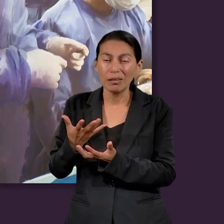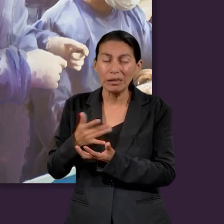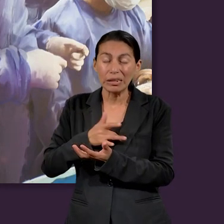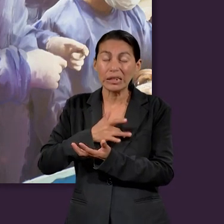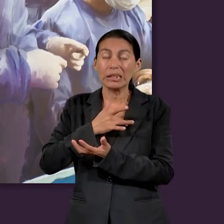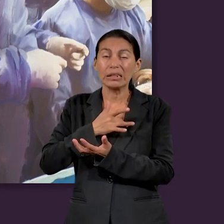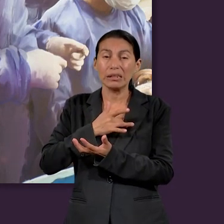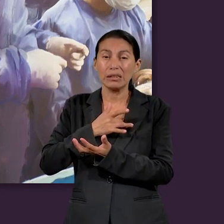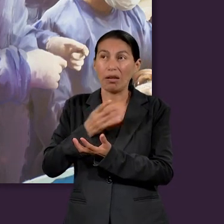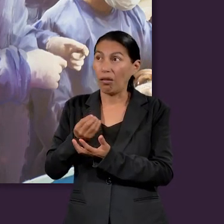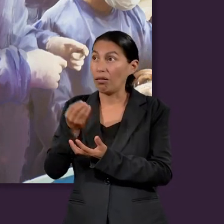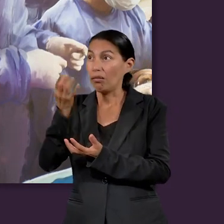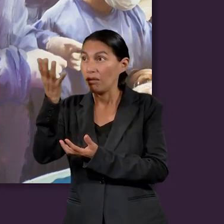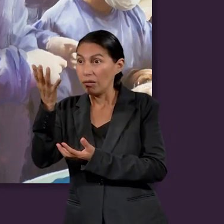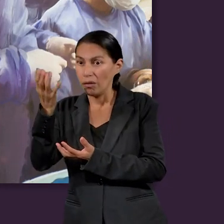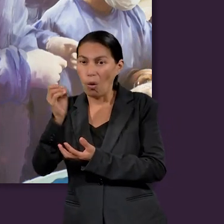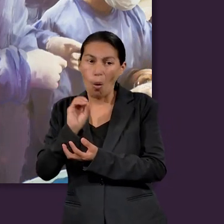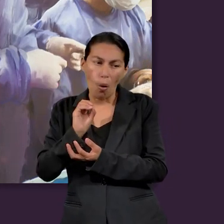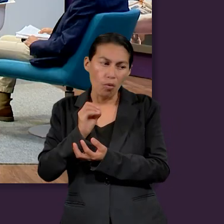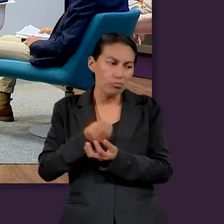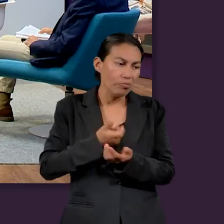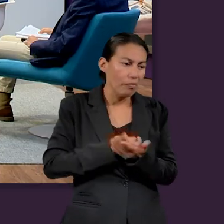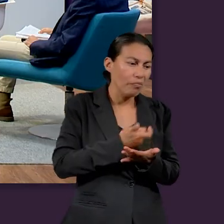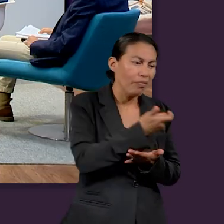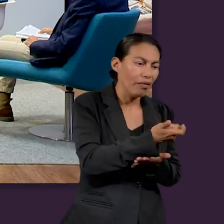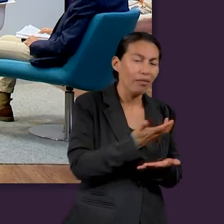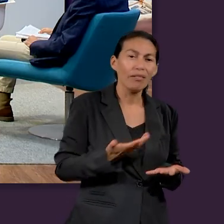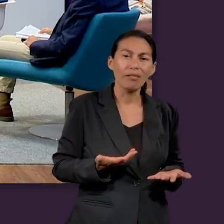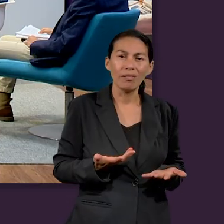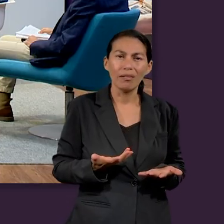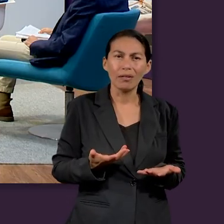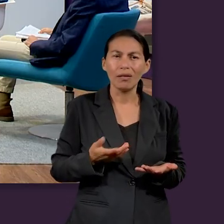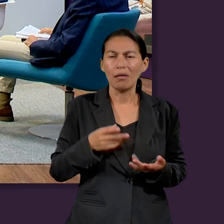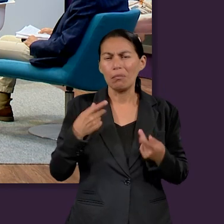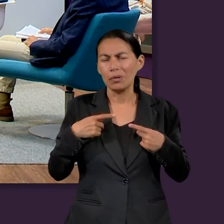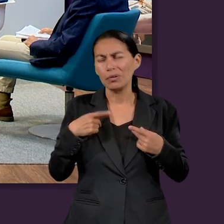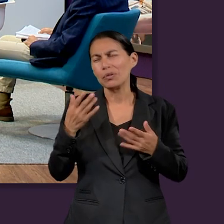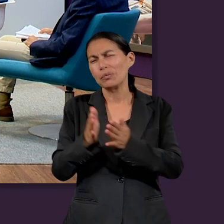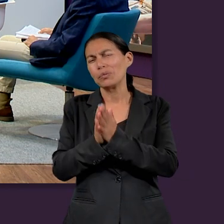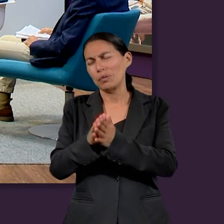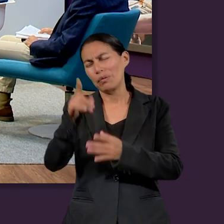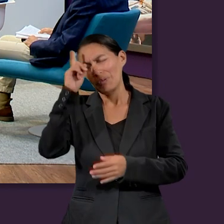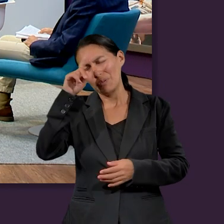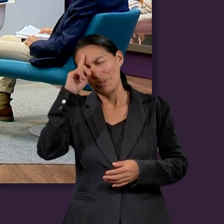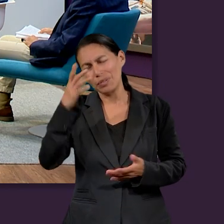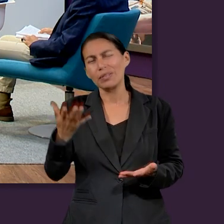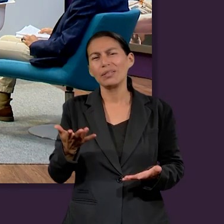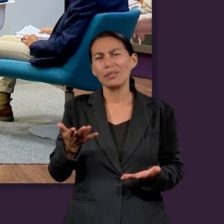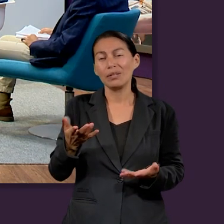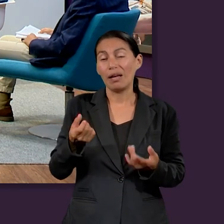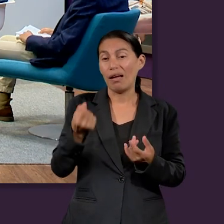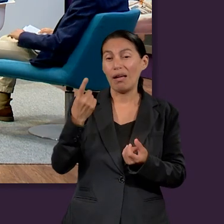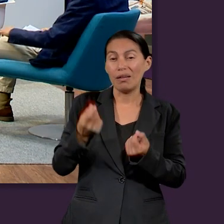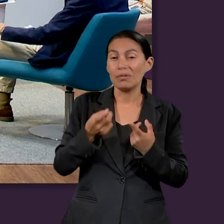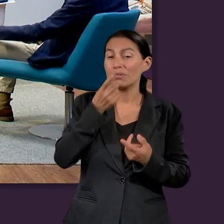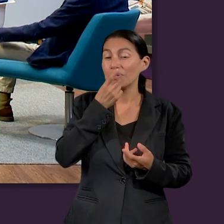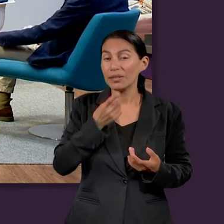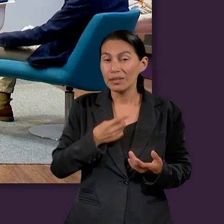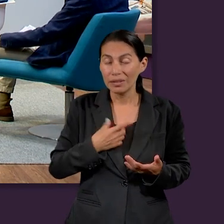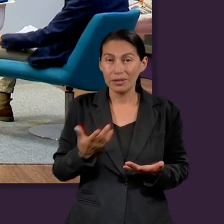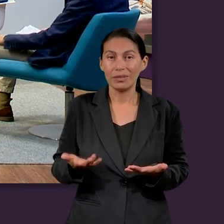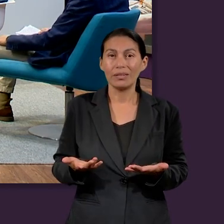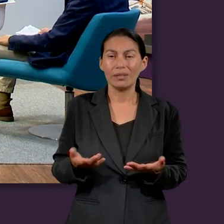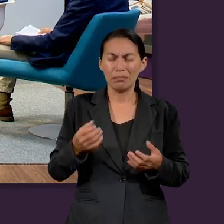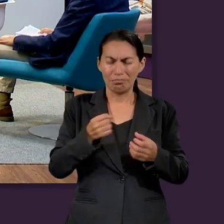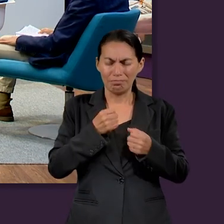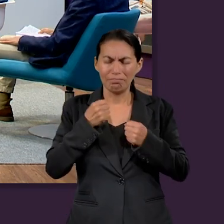me surgió. Claro. Buscar el consejo de la persona que te ayude, nos ayude, para poder realmente